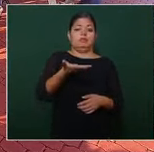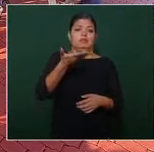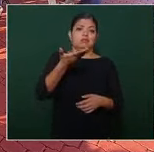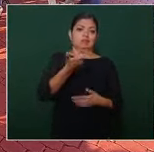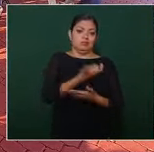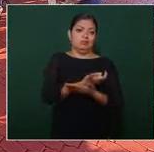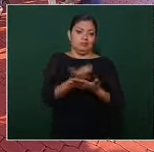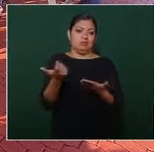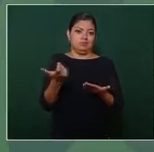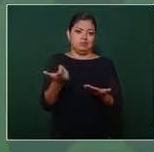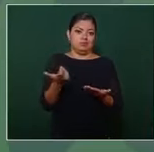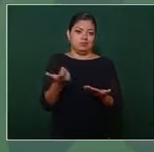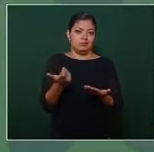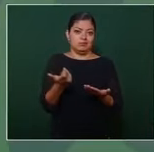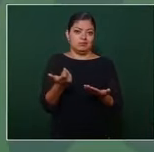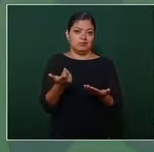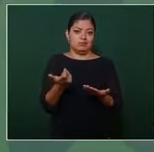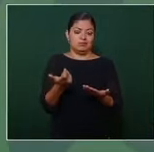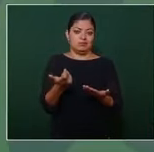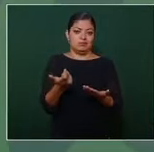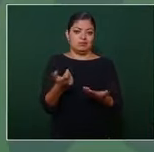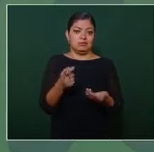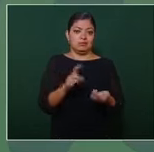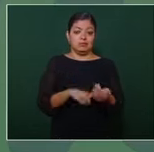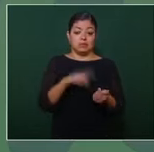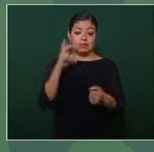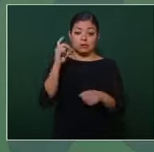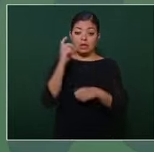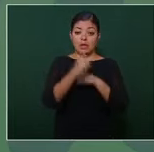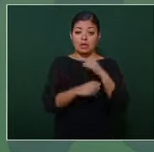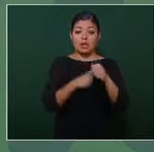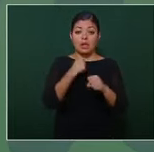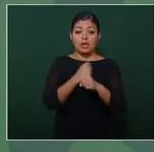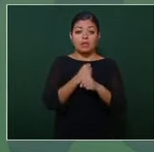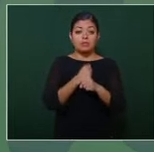como no se veía en más en de 30 años